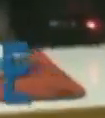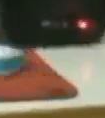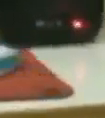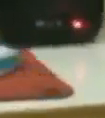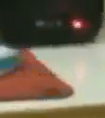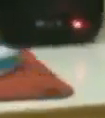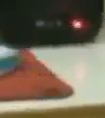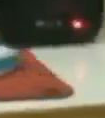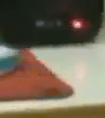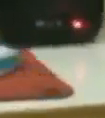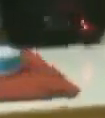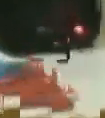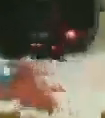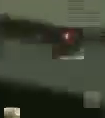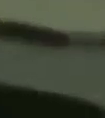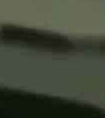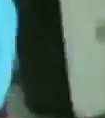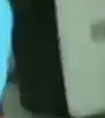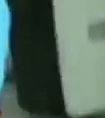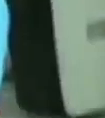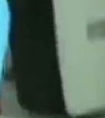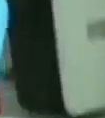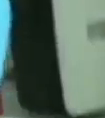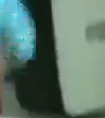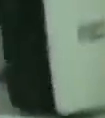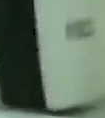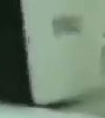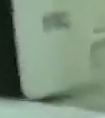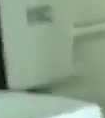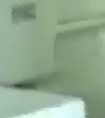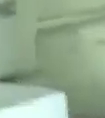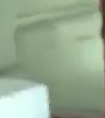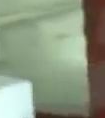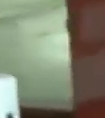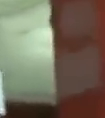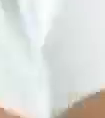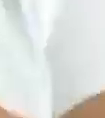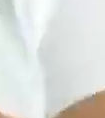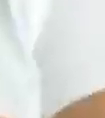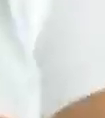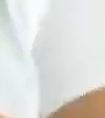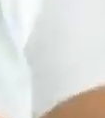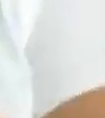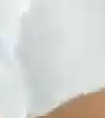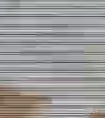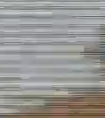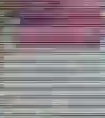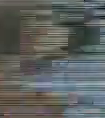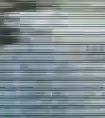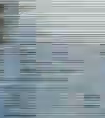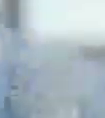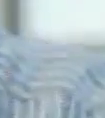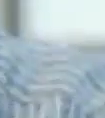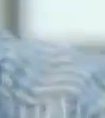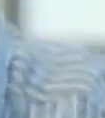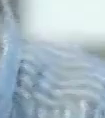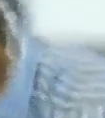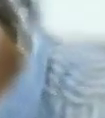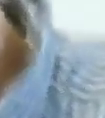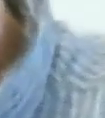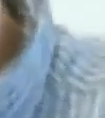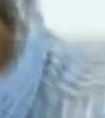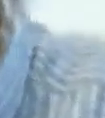mutante porque debido a su mayor carga proteica y conformación genera mayor interacción con el